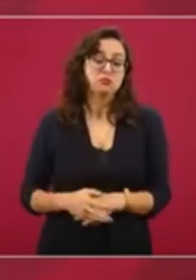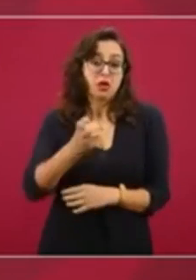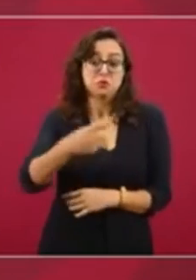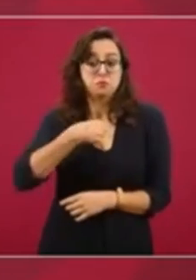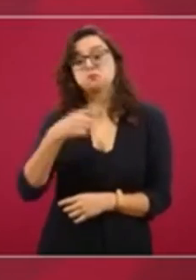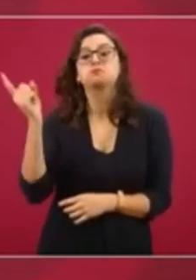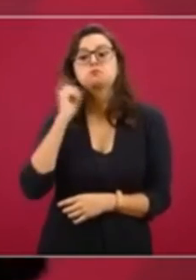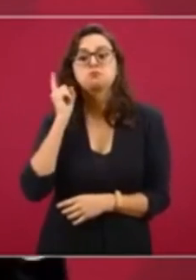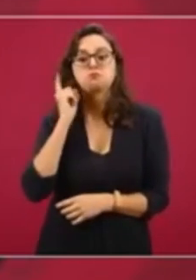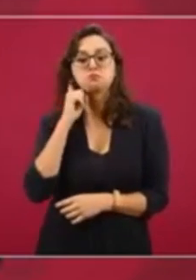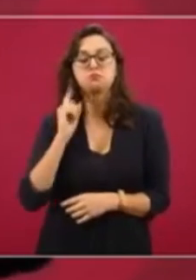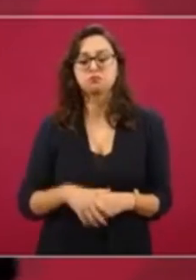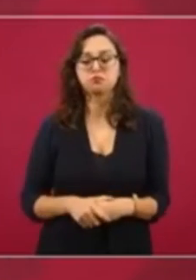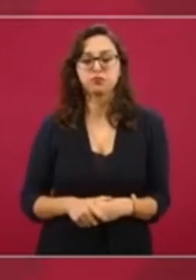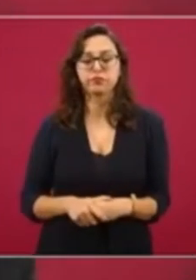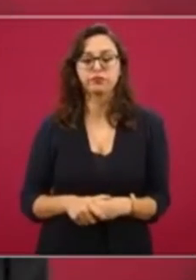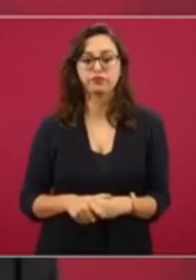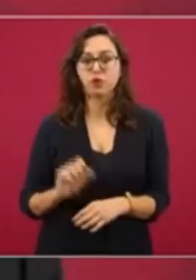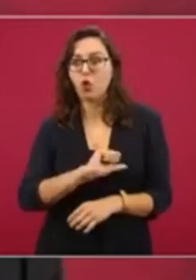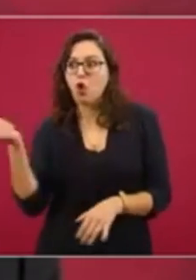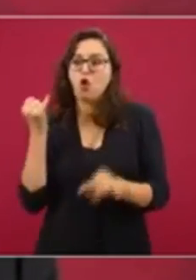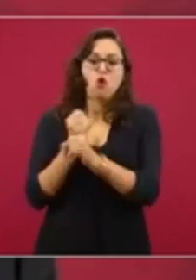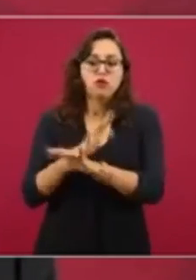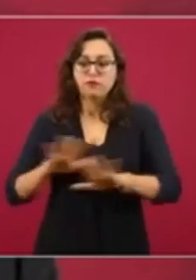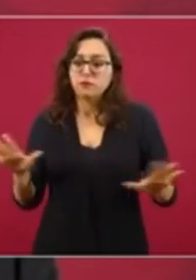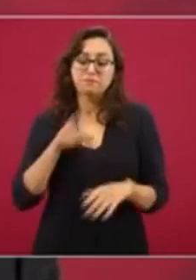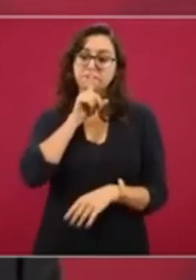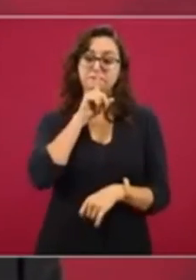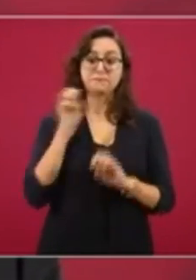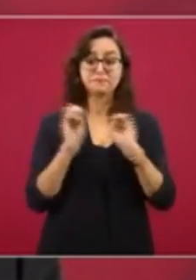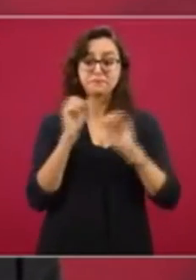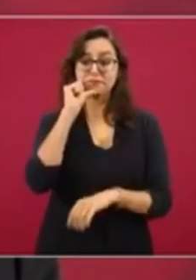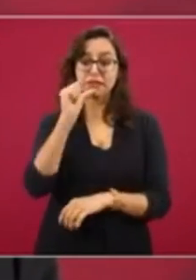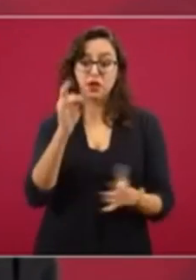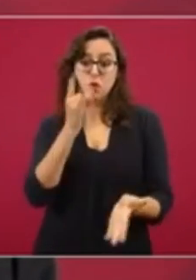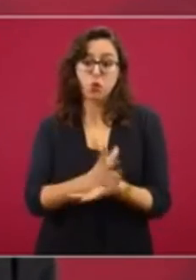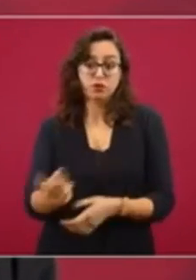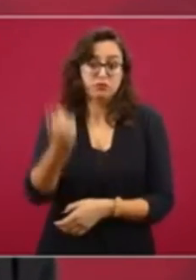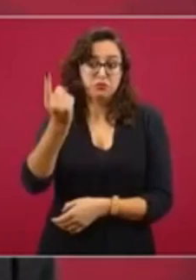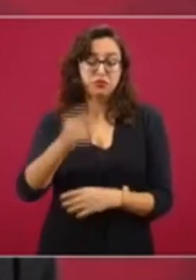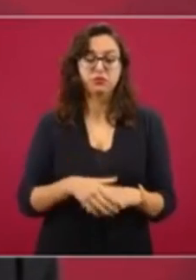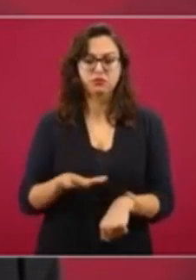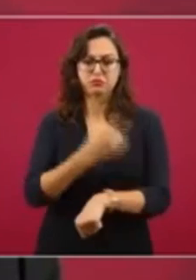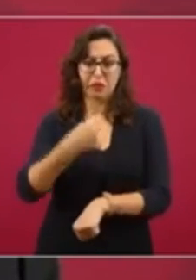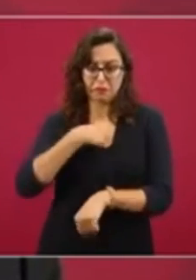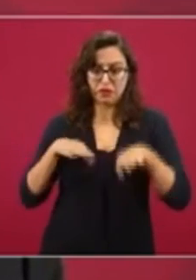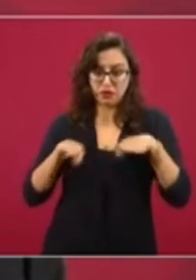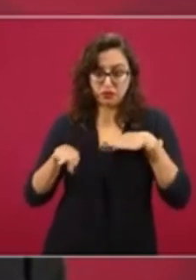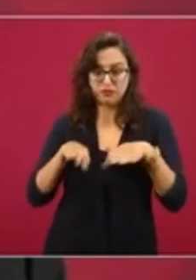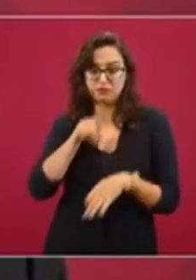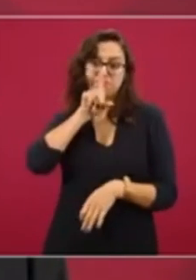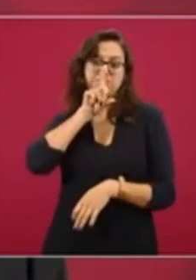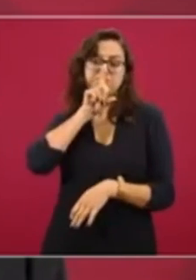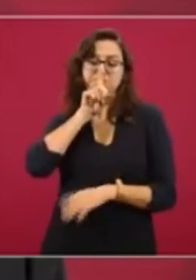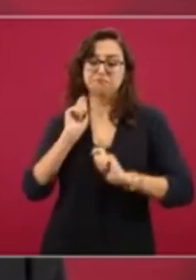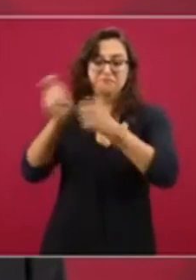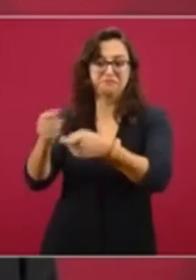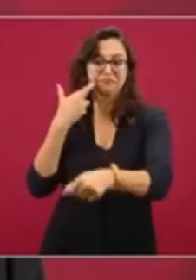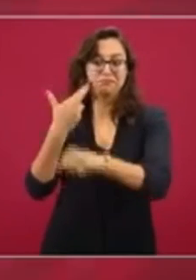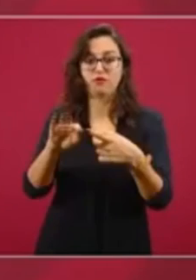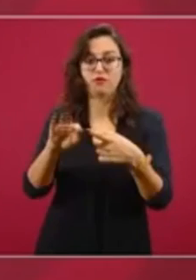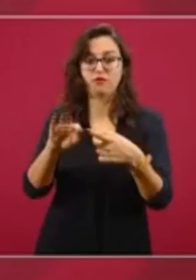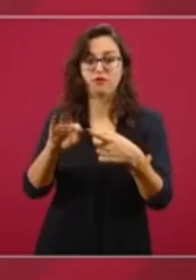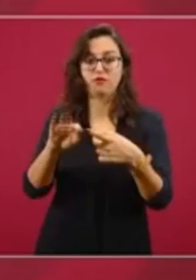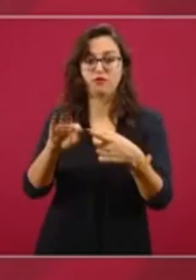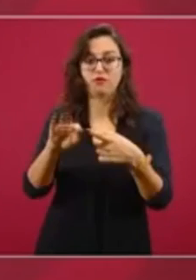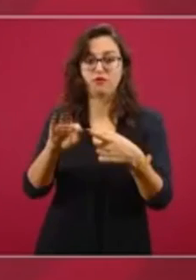información que yo tengo. Y no tengo más elementos porque no me corresponde. Eso es un asunto de la Fiscalía